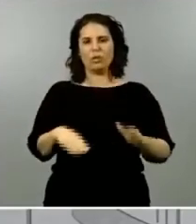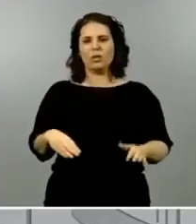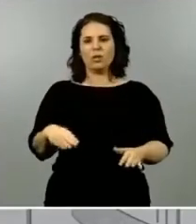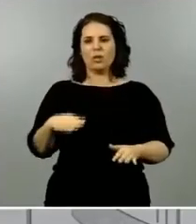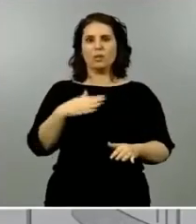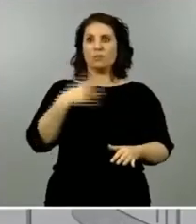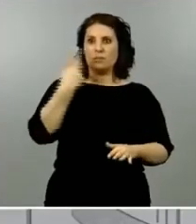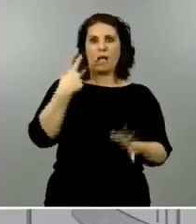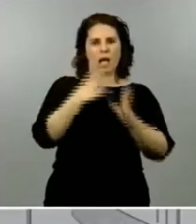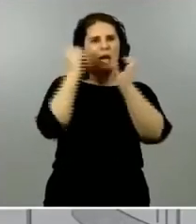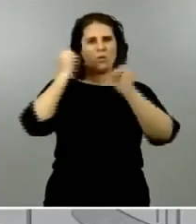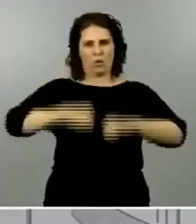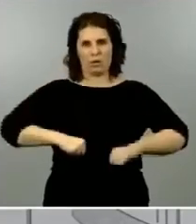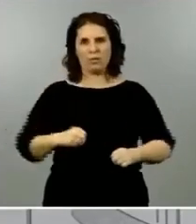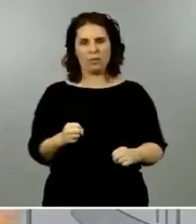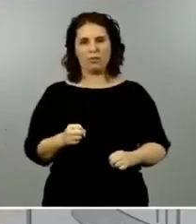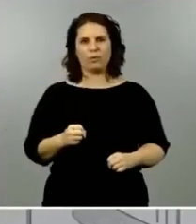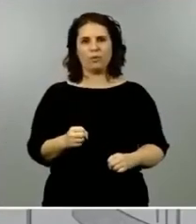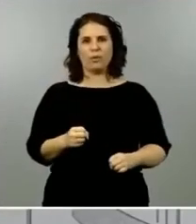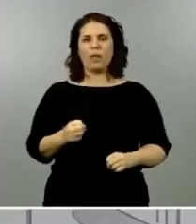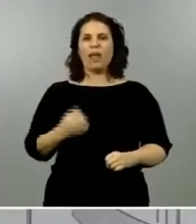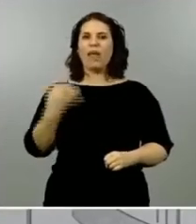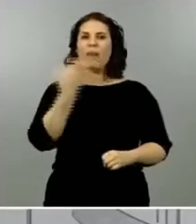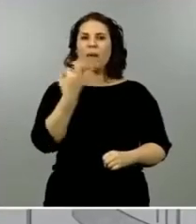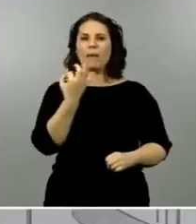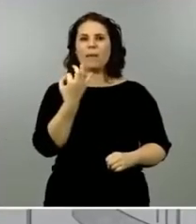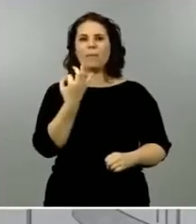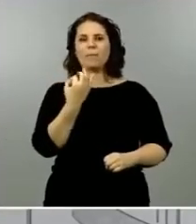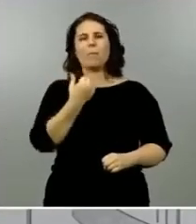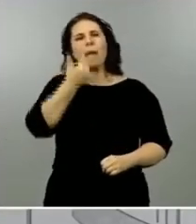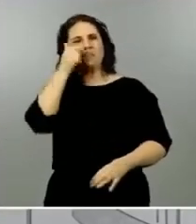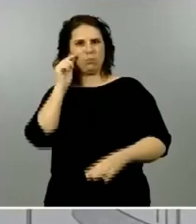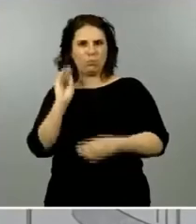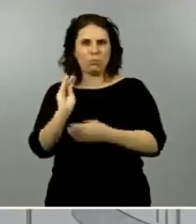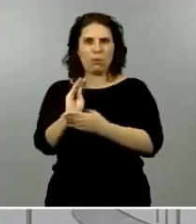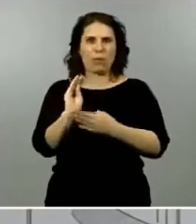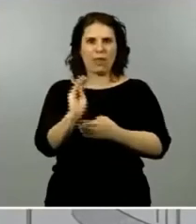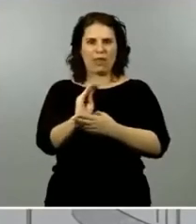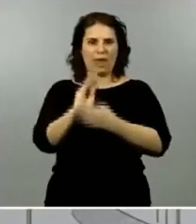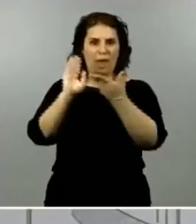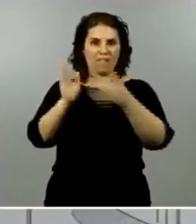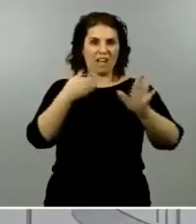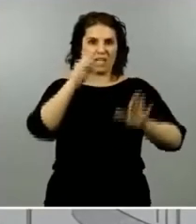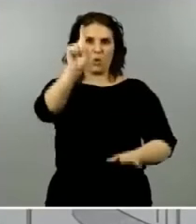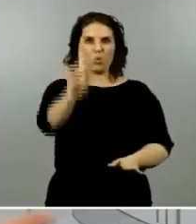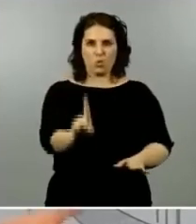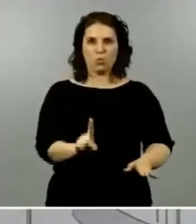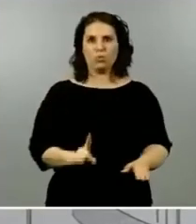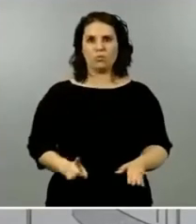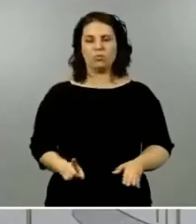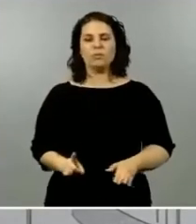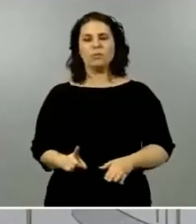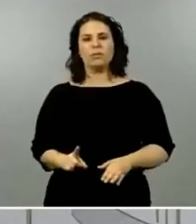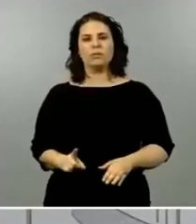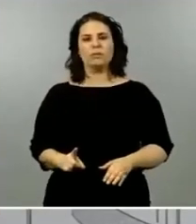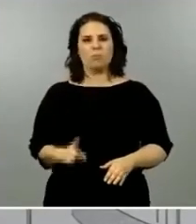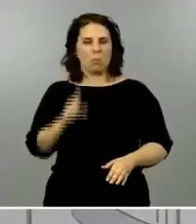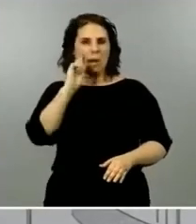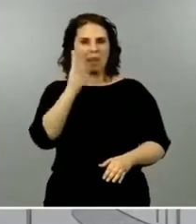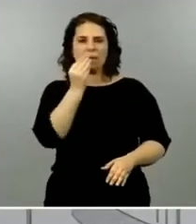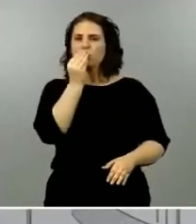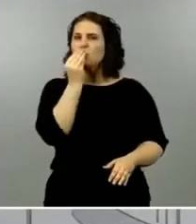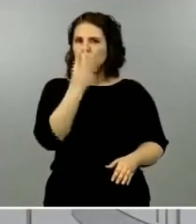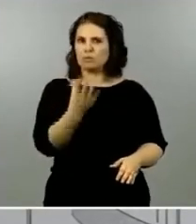el que haya un criterio de mayor prudencia en lo que representa la fase 1 pues nos parece que va en la línea de esa